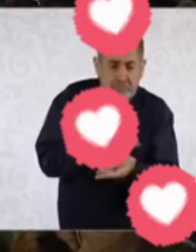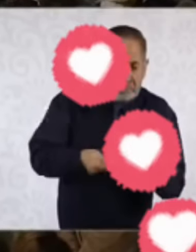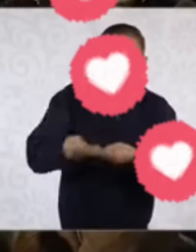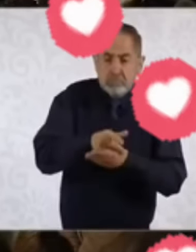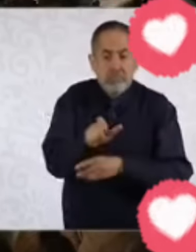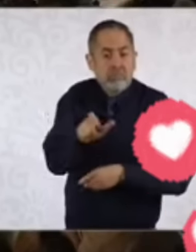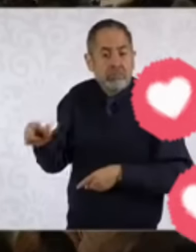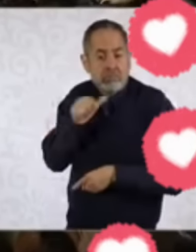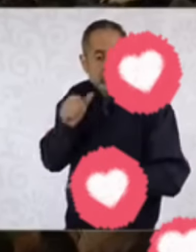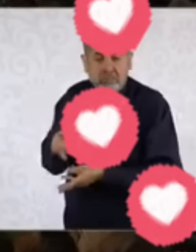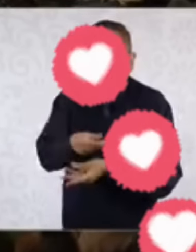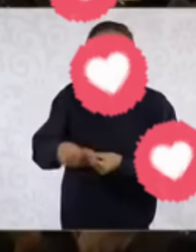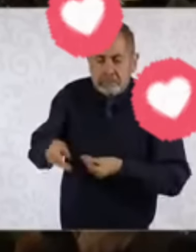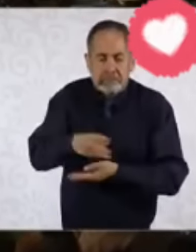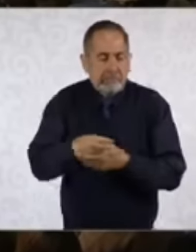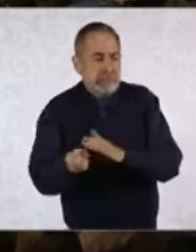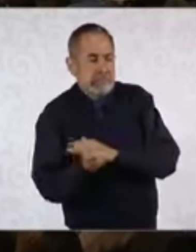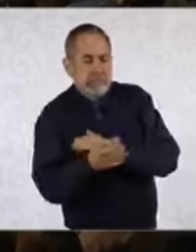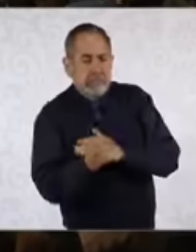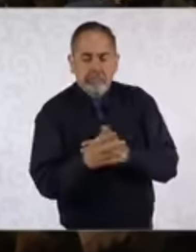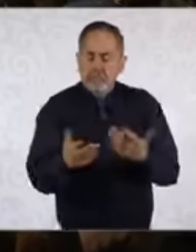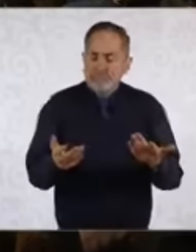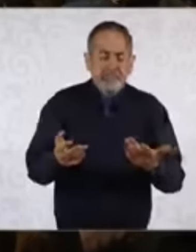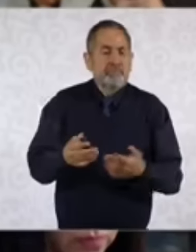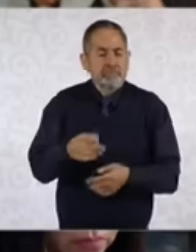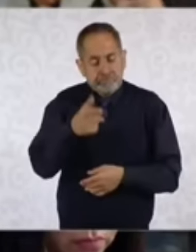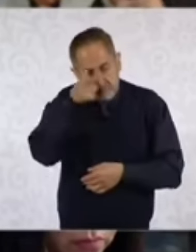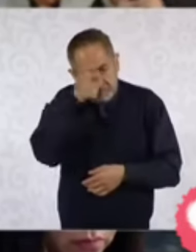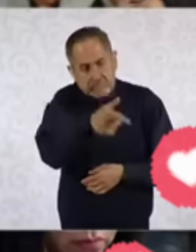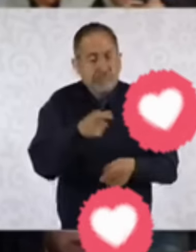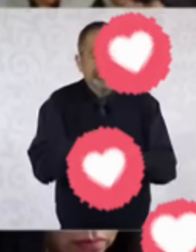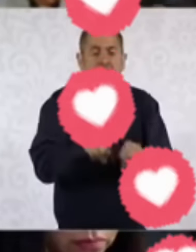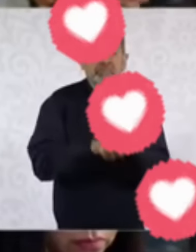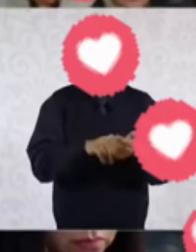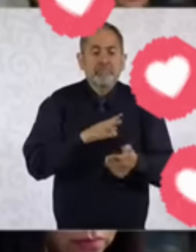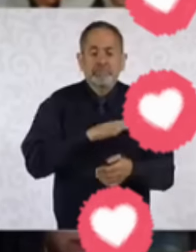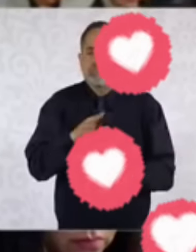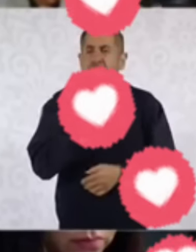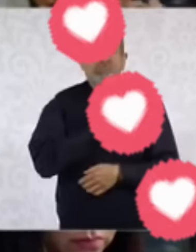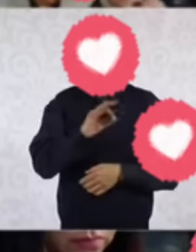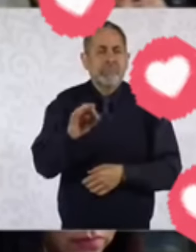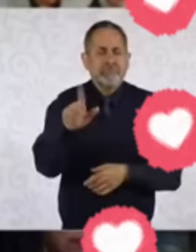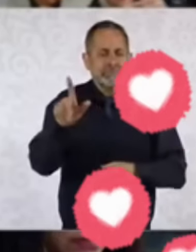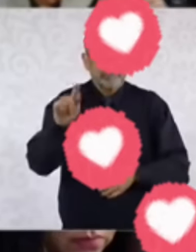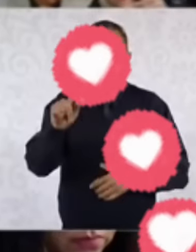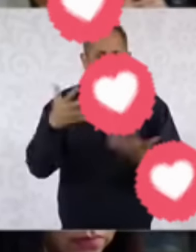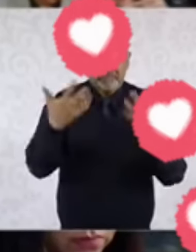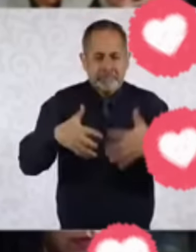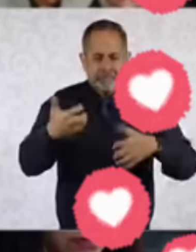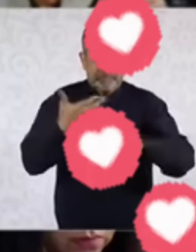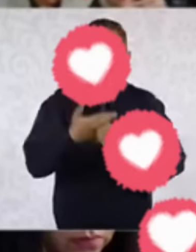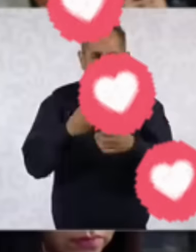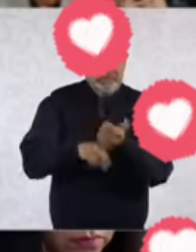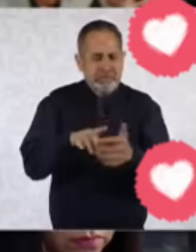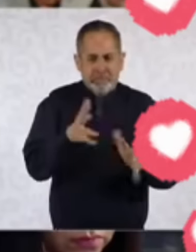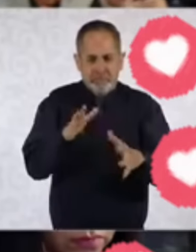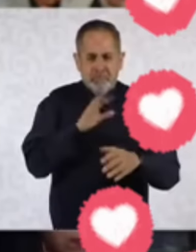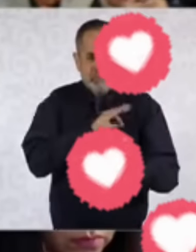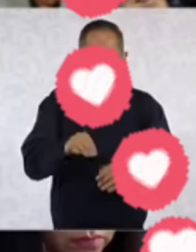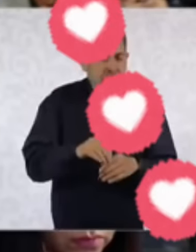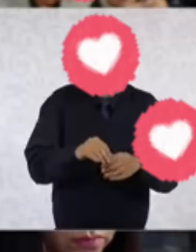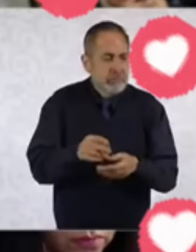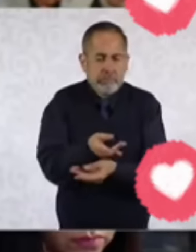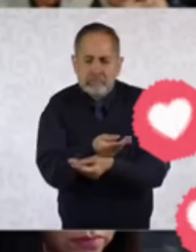en estas facturas. Además que encontramos más o menos unas 70 empresas de esta red que se mueven para